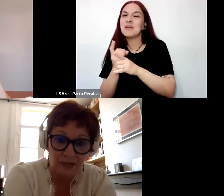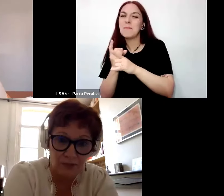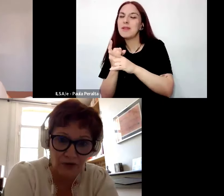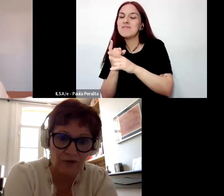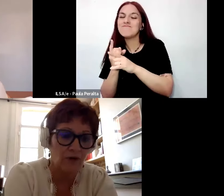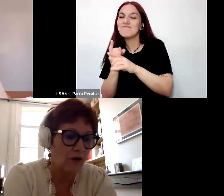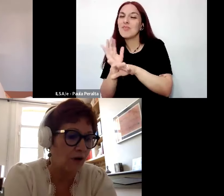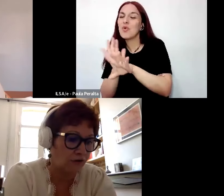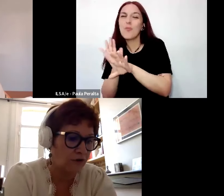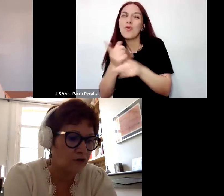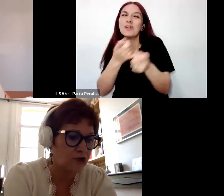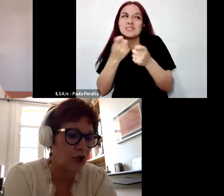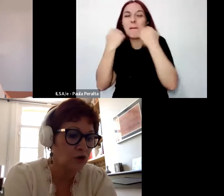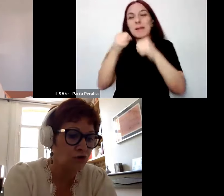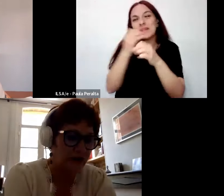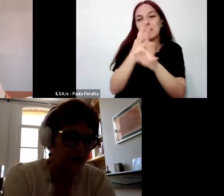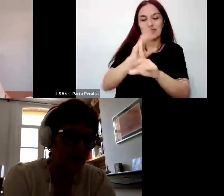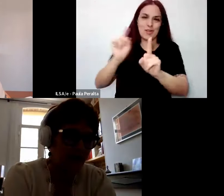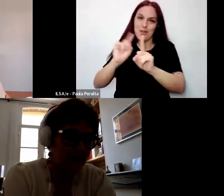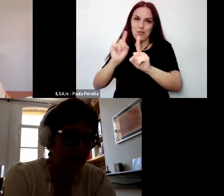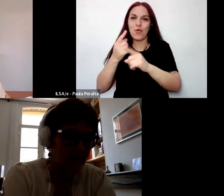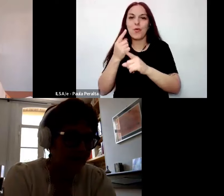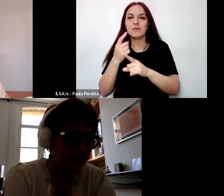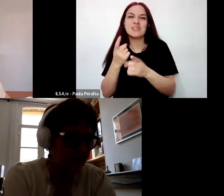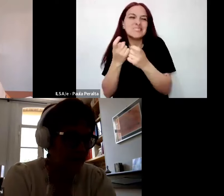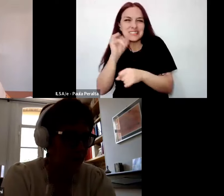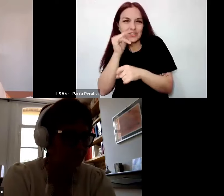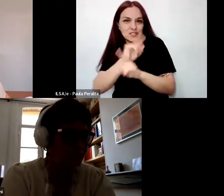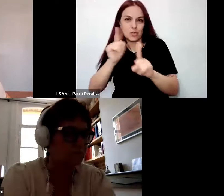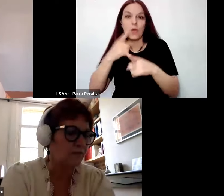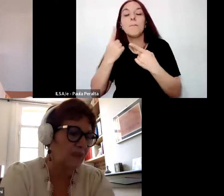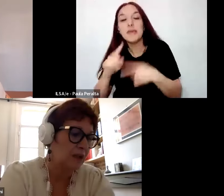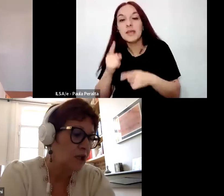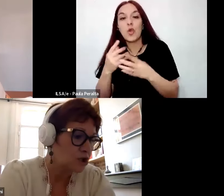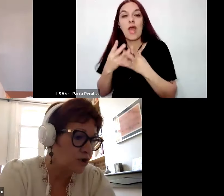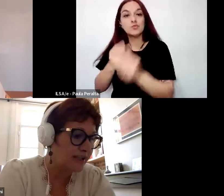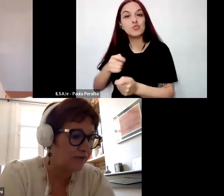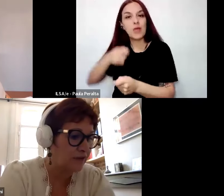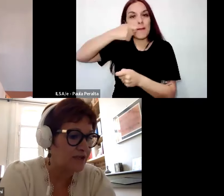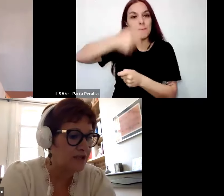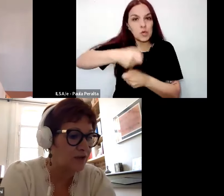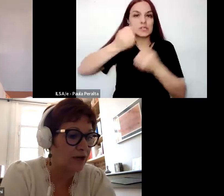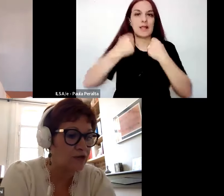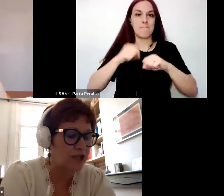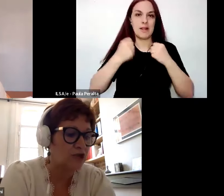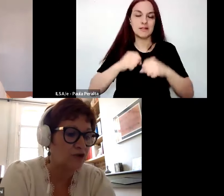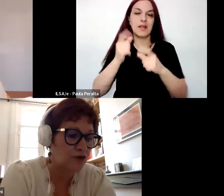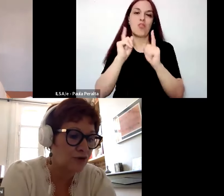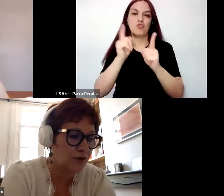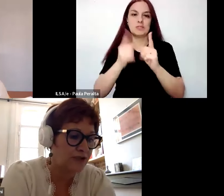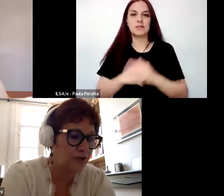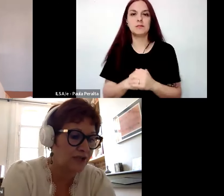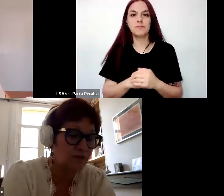las prácticas profesionales, pero que pueden alimentar las prácticas de los docentes. La